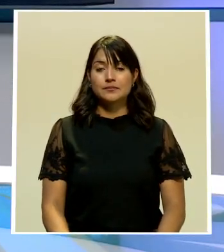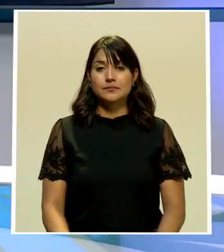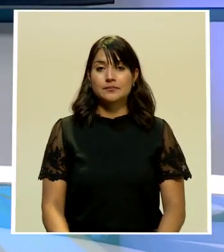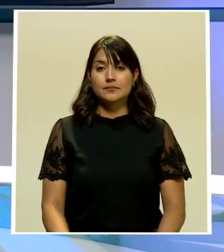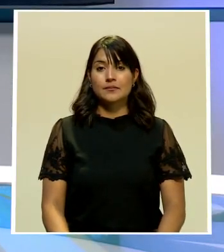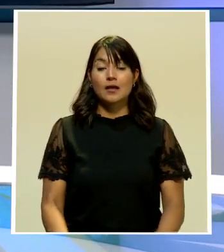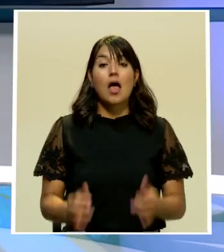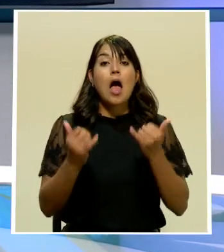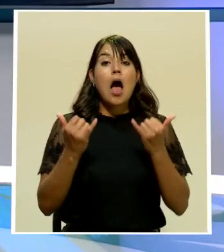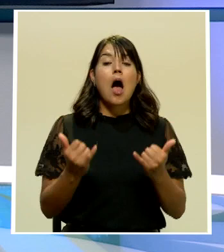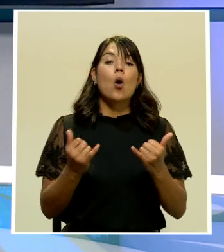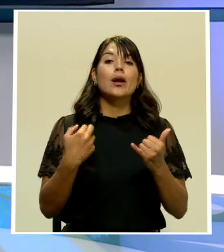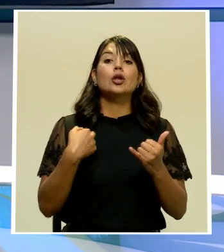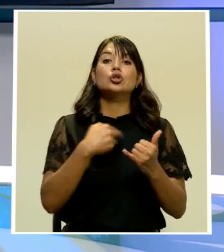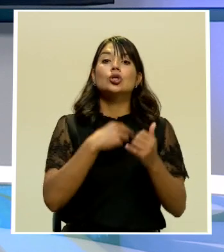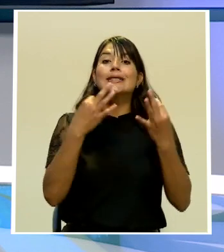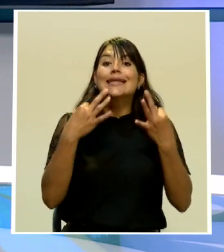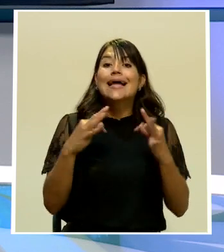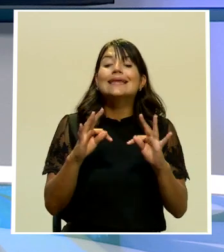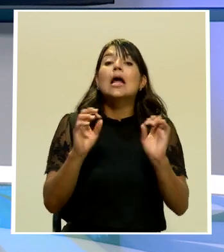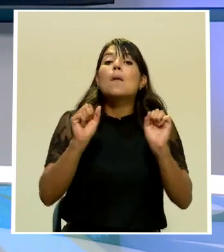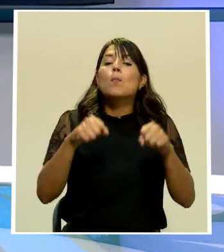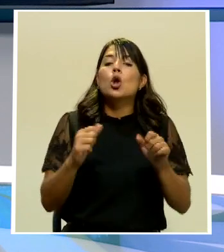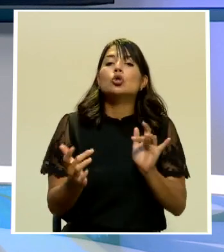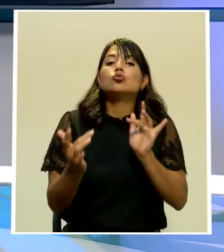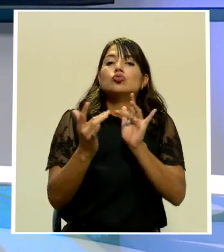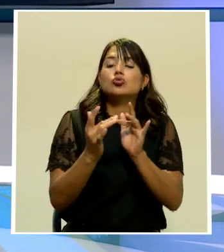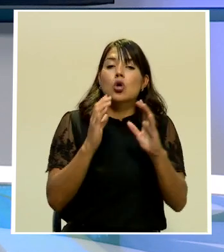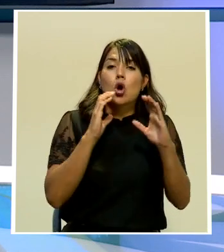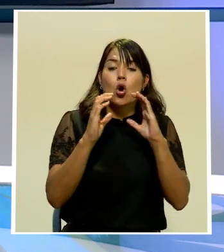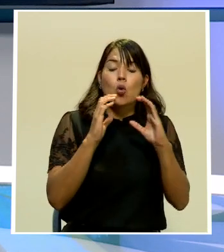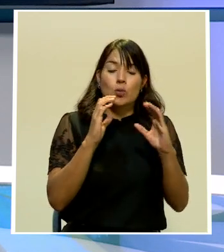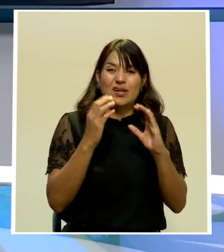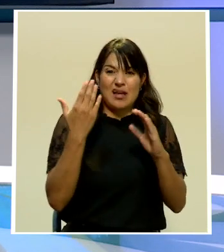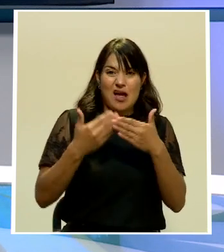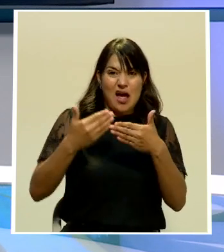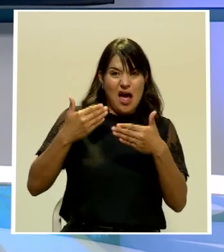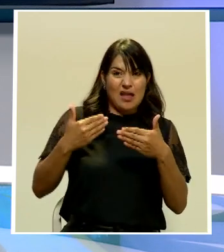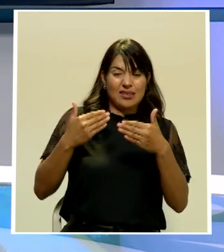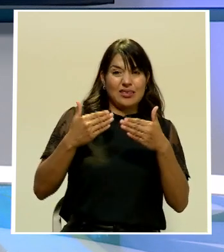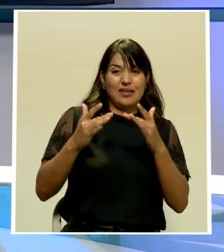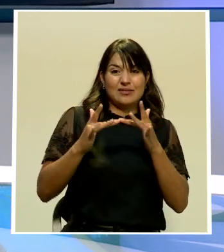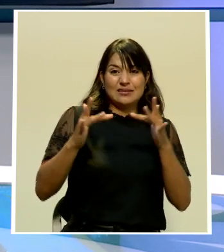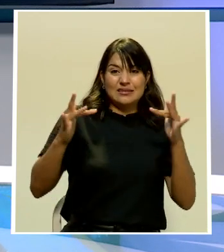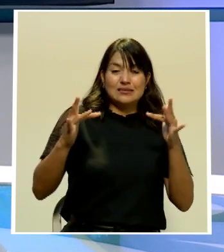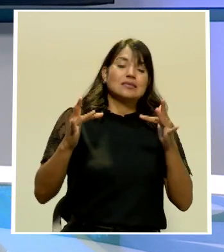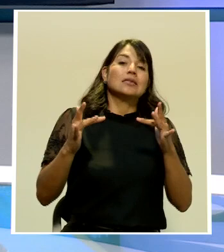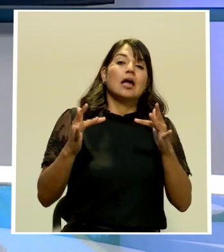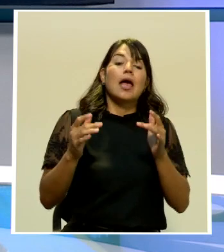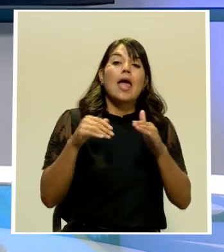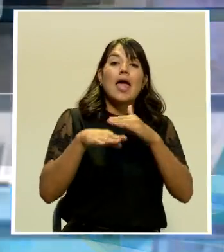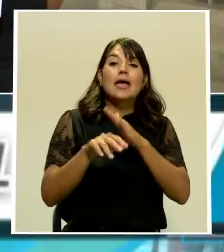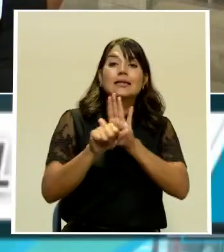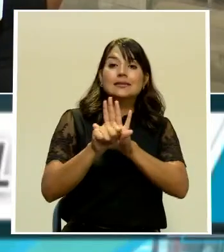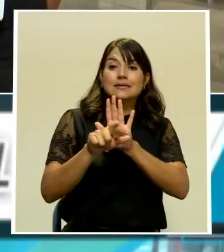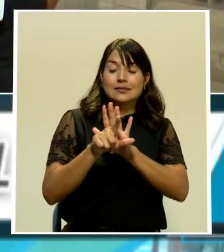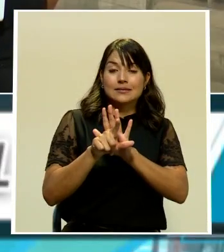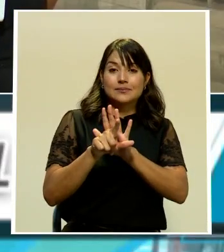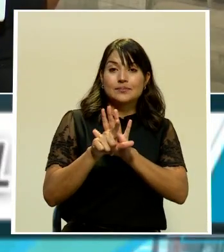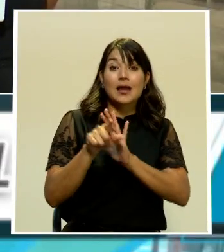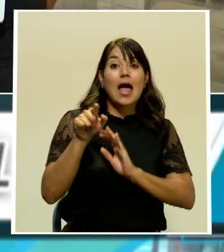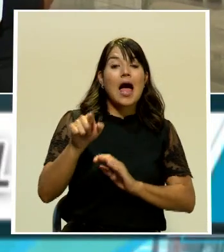Ahora vamos a intentar restablecer la comunicación que se nos cortó con la Asamblea Legislativa, en donde